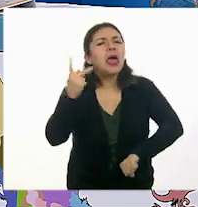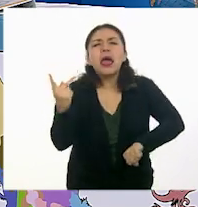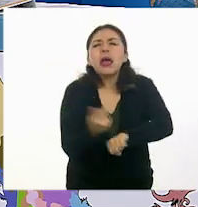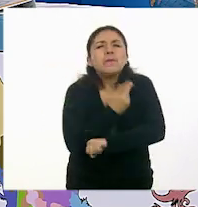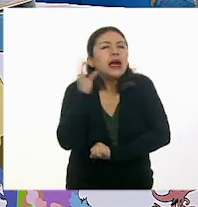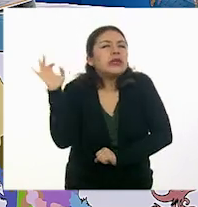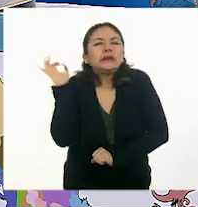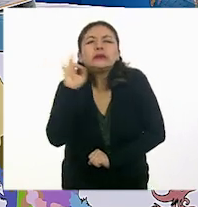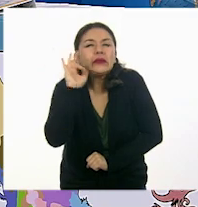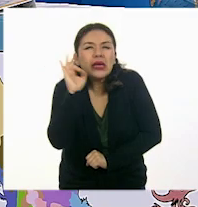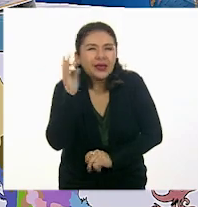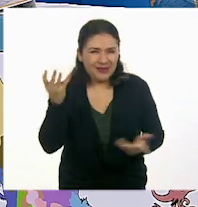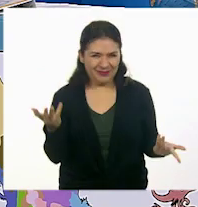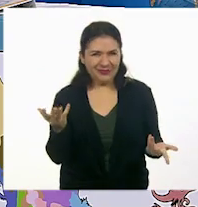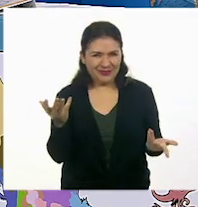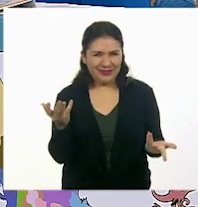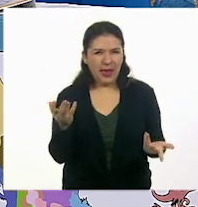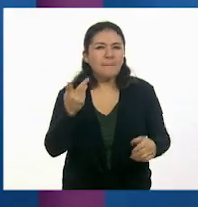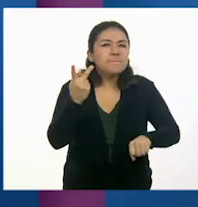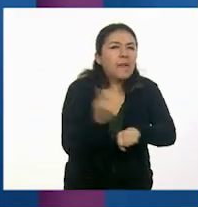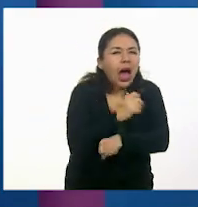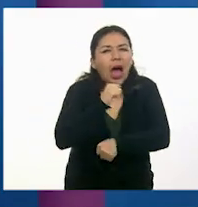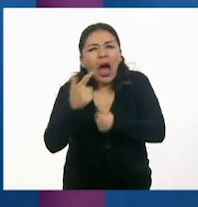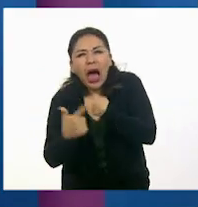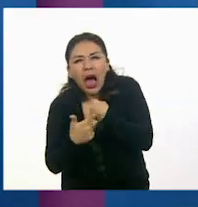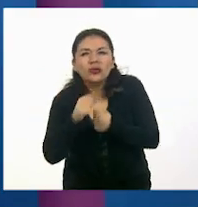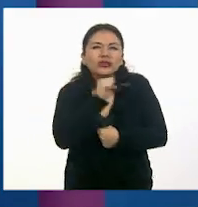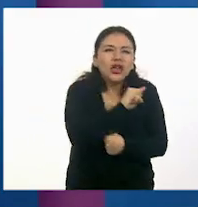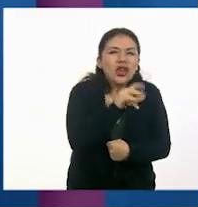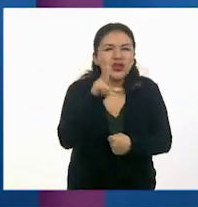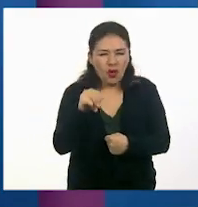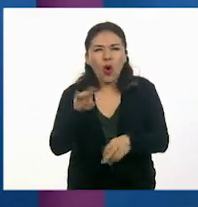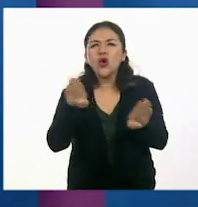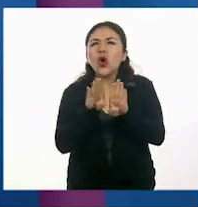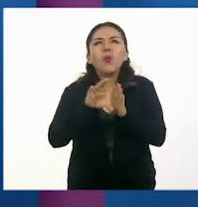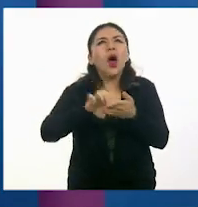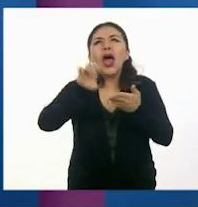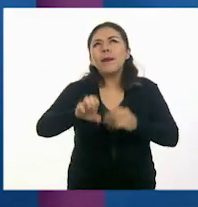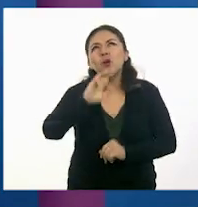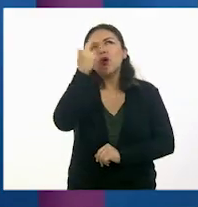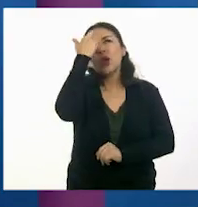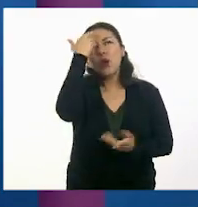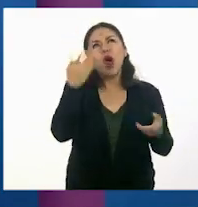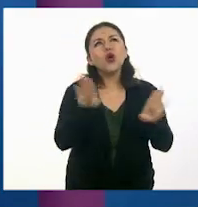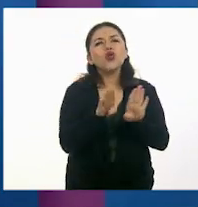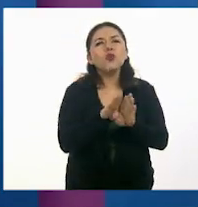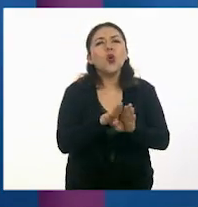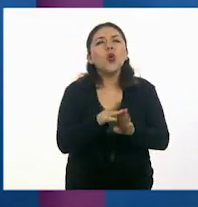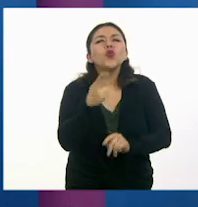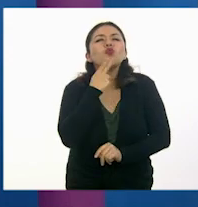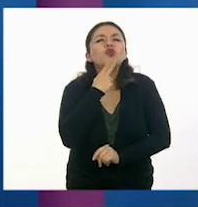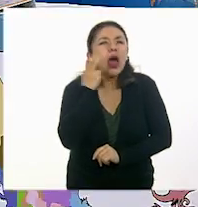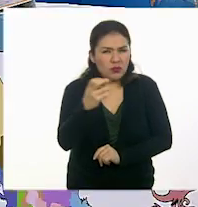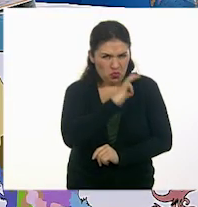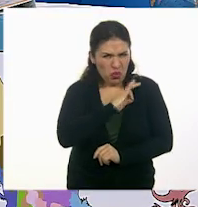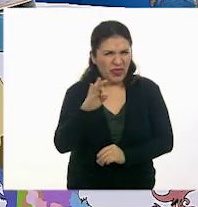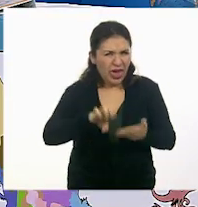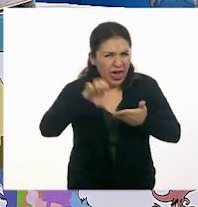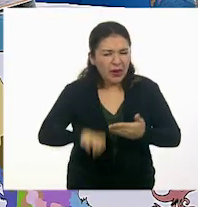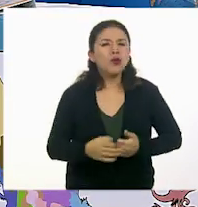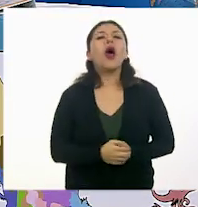si hiciera tal cosa? ¿Podemos, por ejemplo, recordar algunas formas de utilizar el sí mágico? Sí, claro.